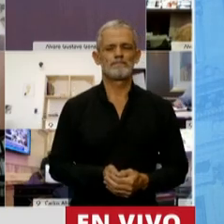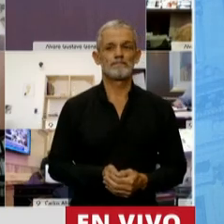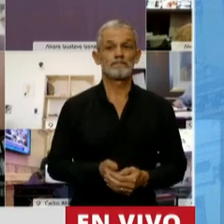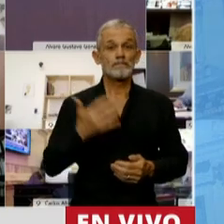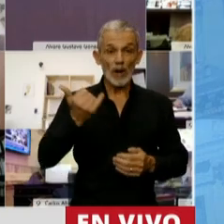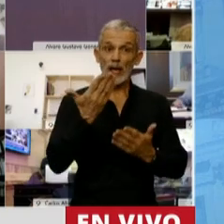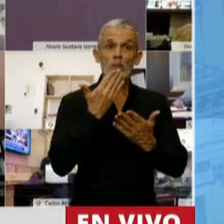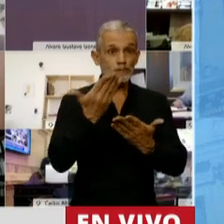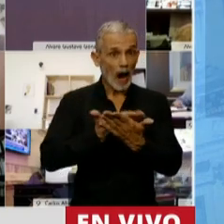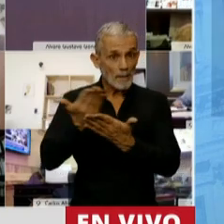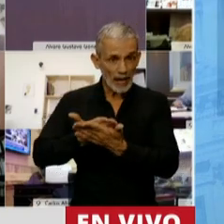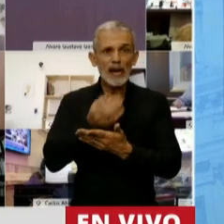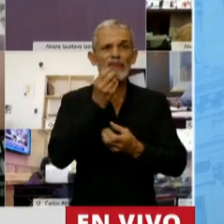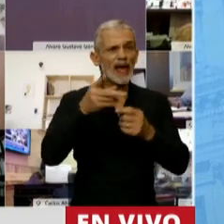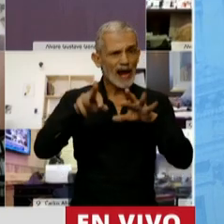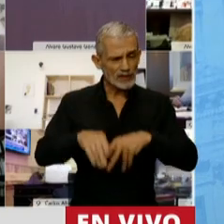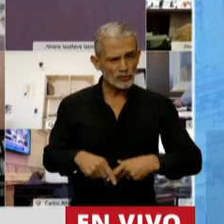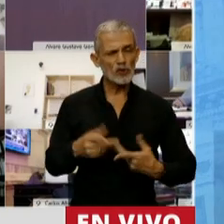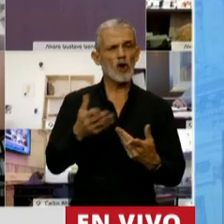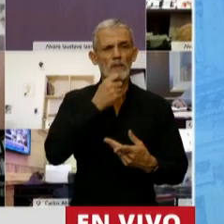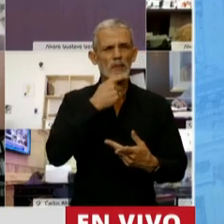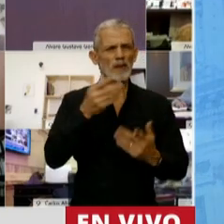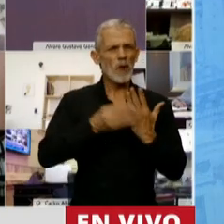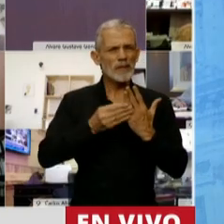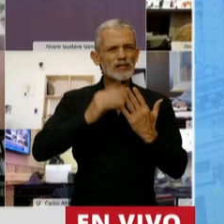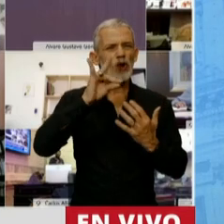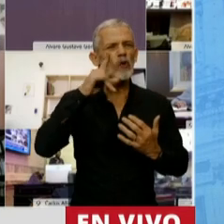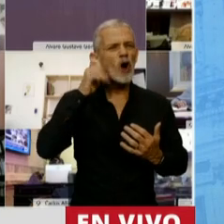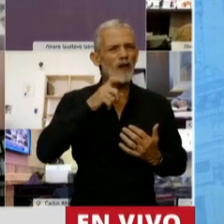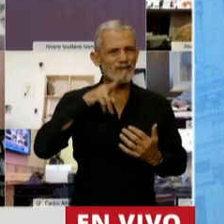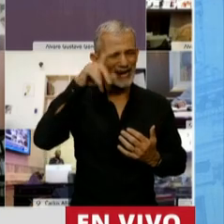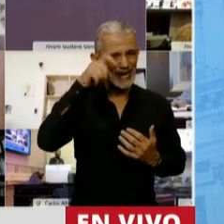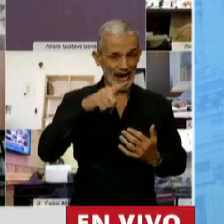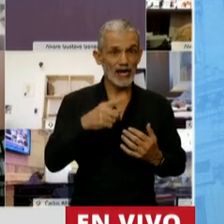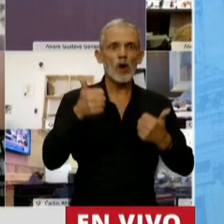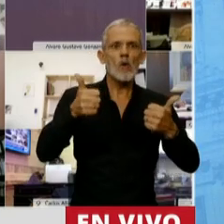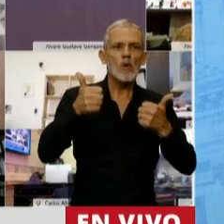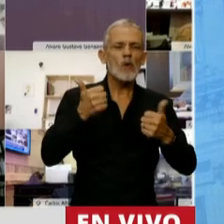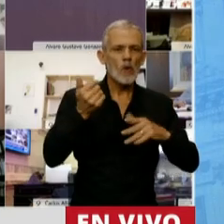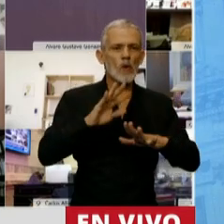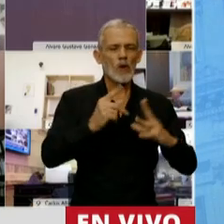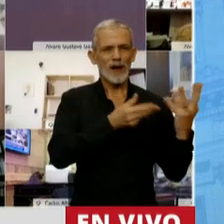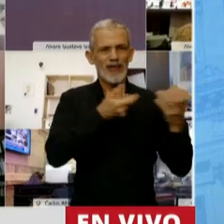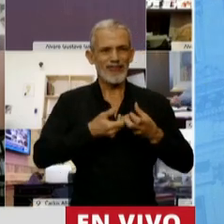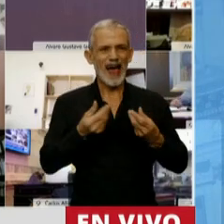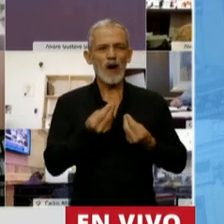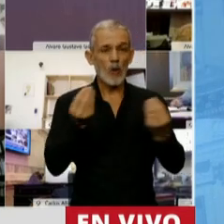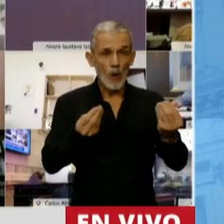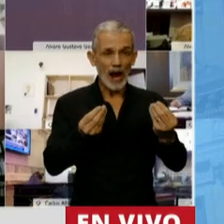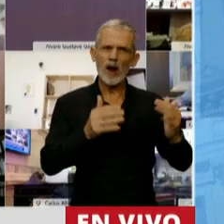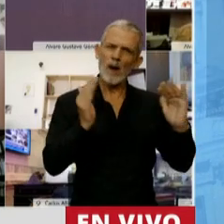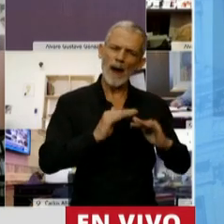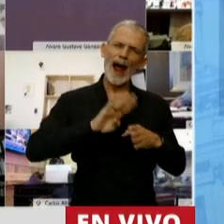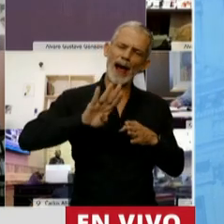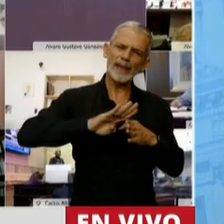Hay documentos, hay declaraciones, por ejemplo, del ministro Dujovne, que dice que una de las buenas cosas que heredaron es la baja